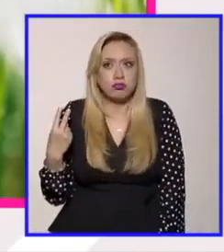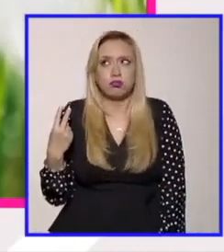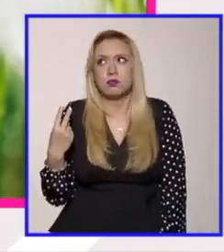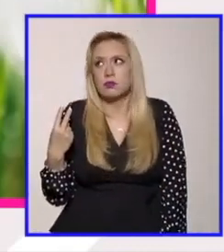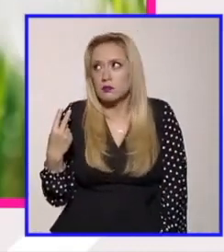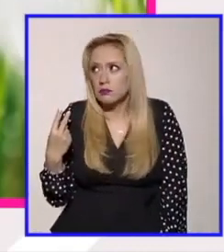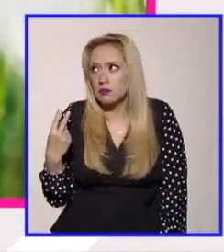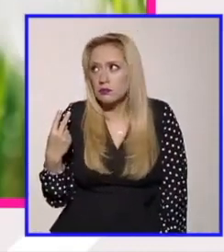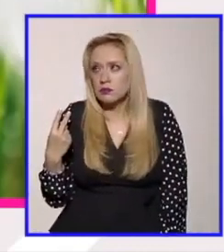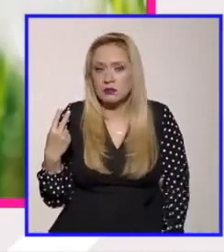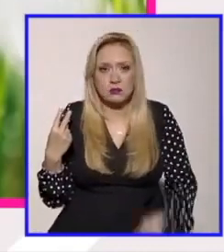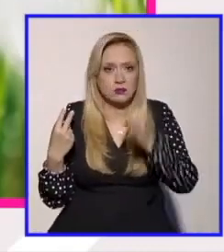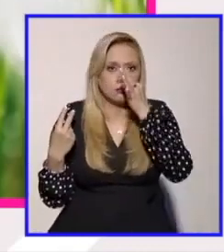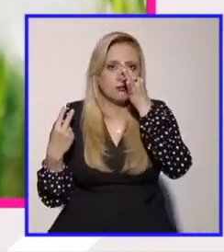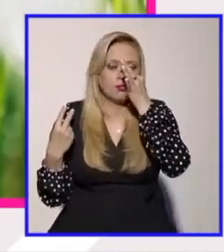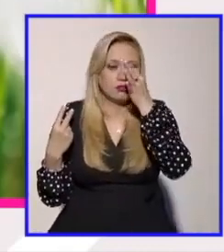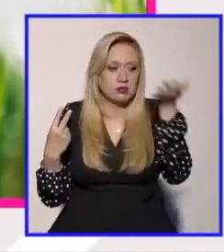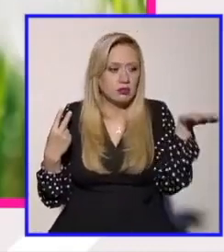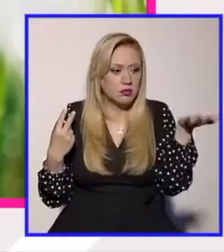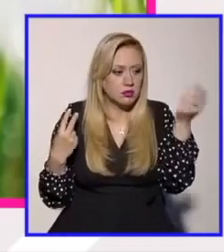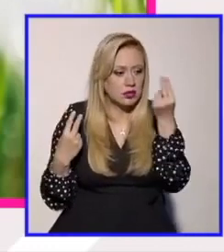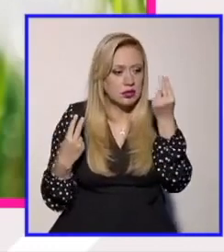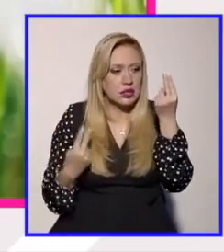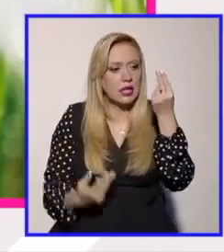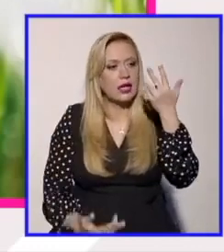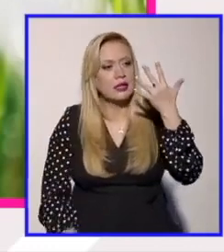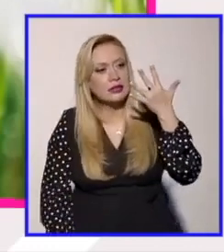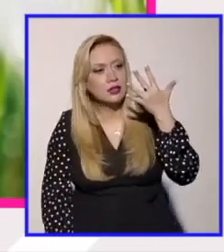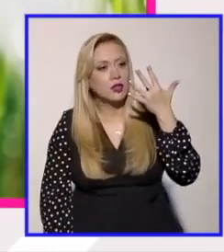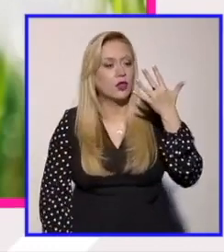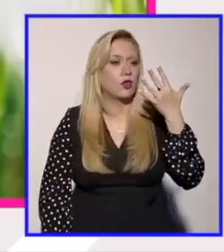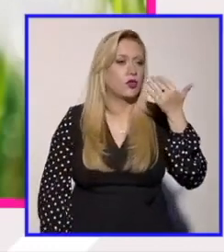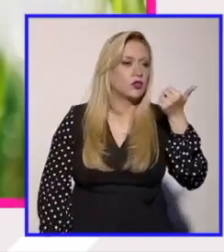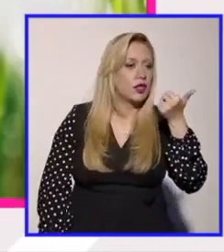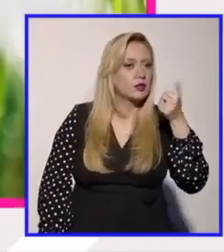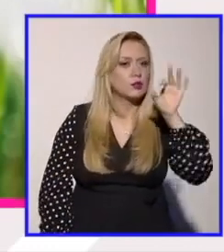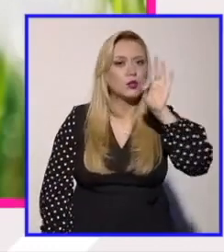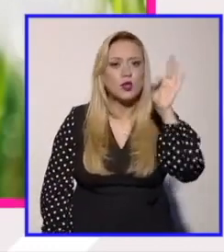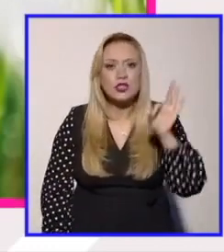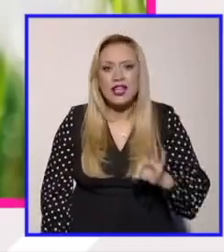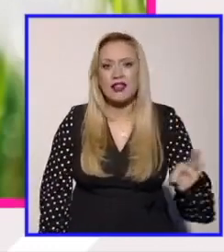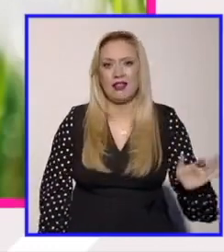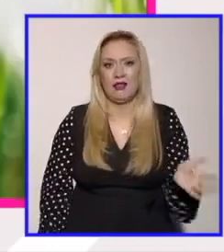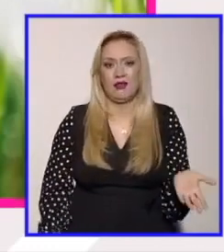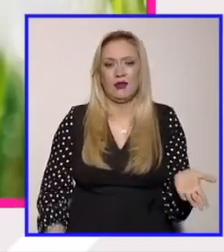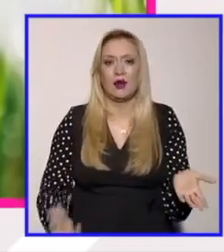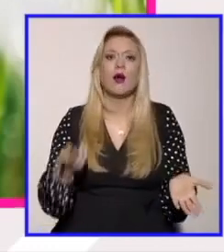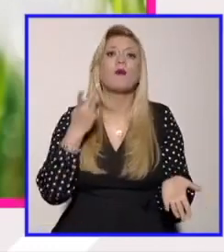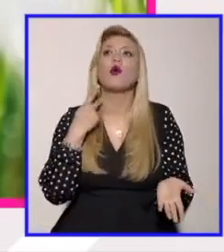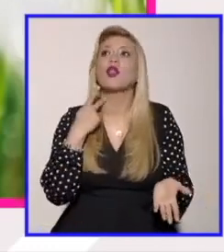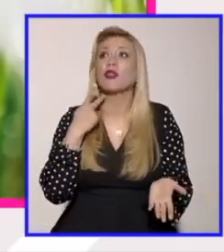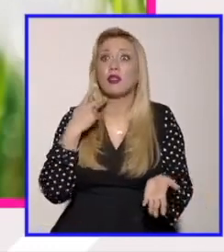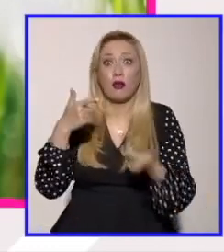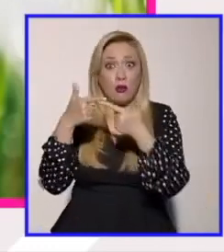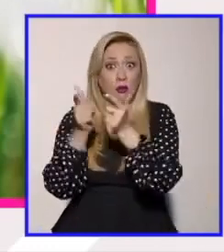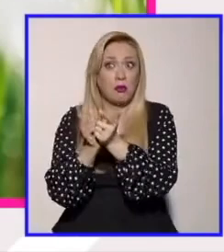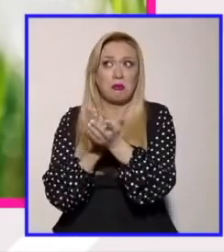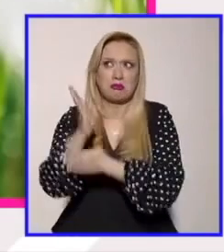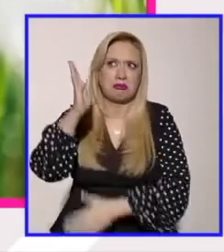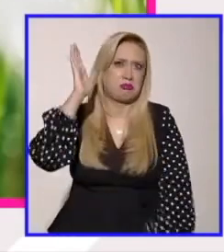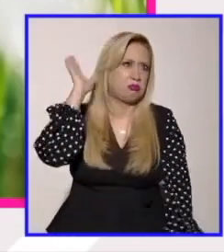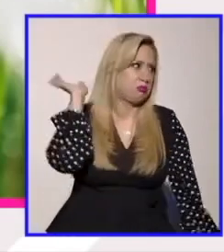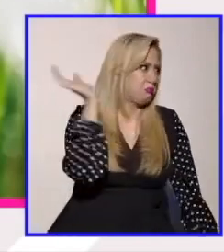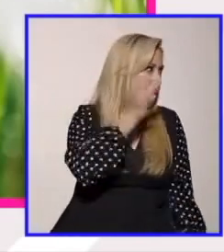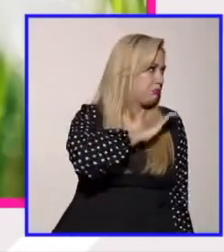de tener el grado de representación y eso mismo pasa en los espacios políticos si vemos la cantidad de personas trans en